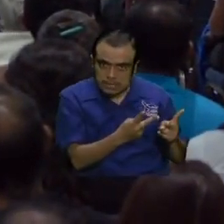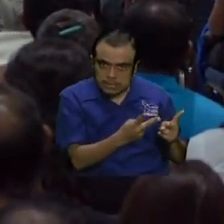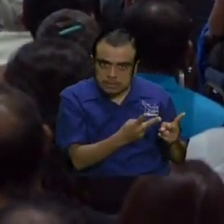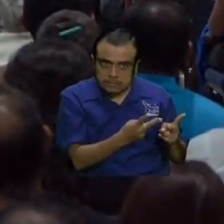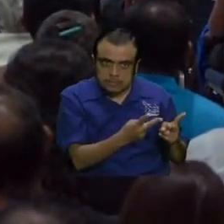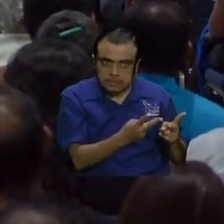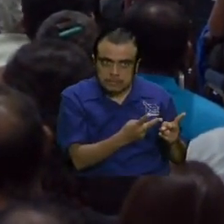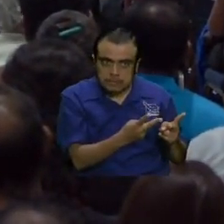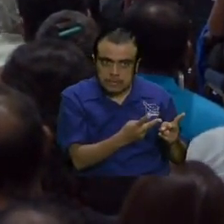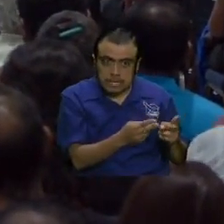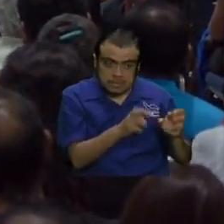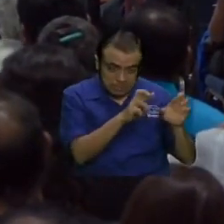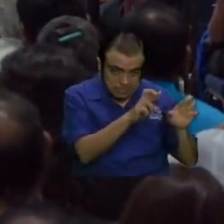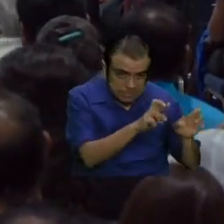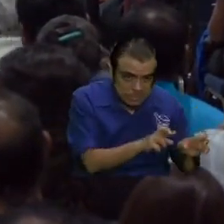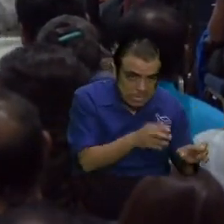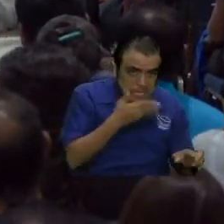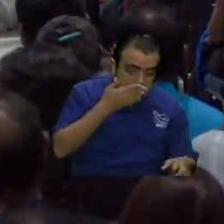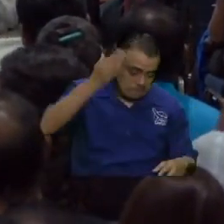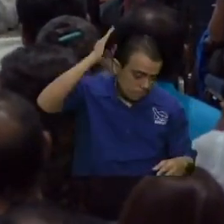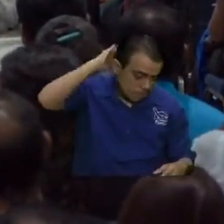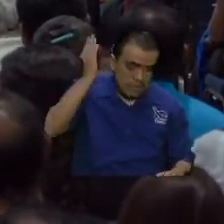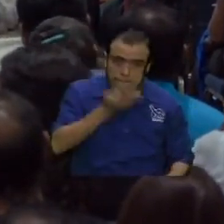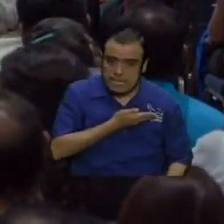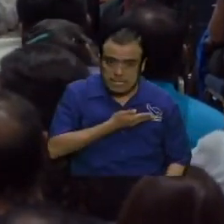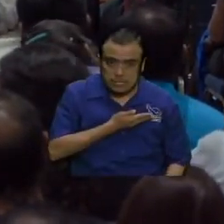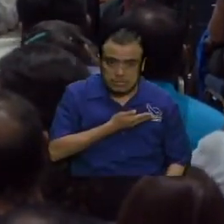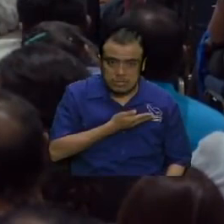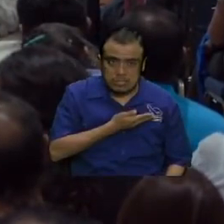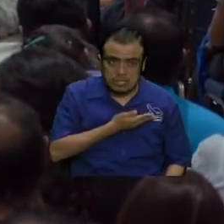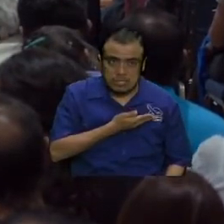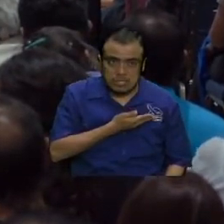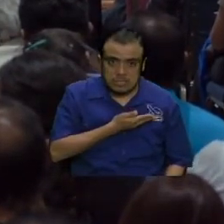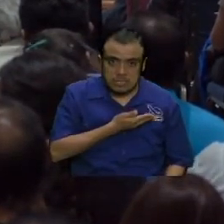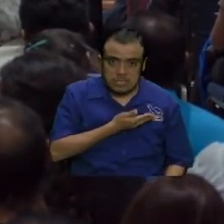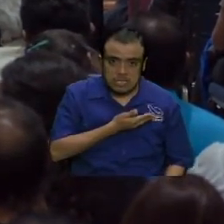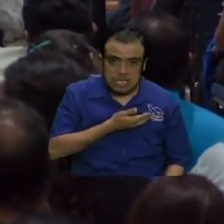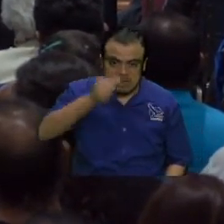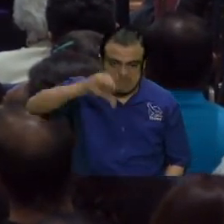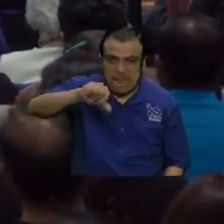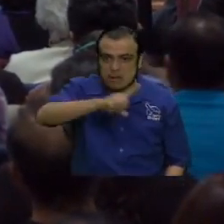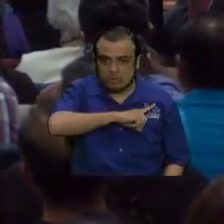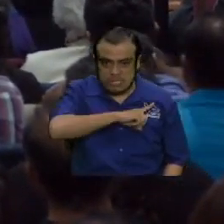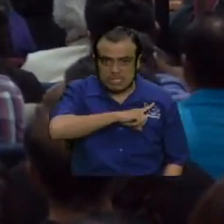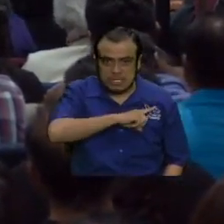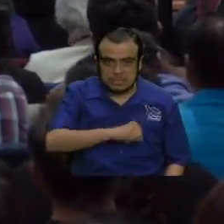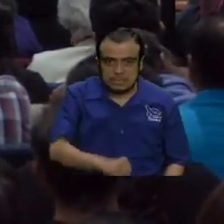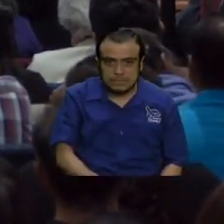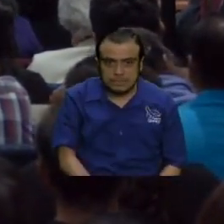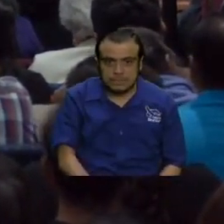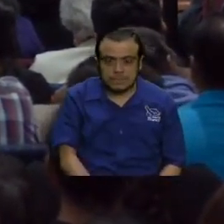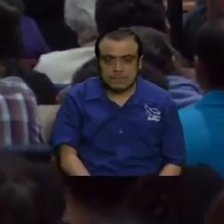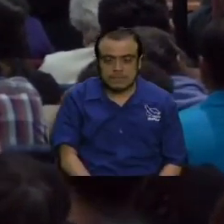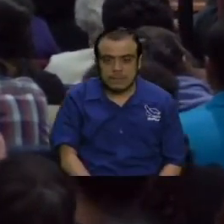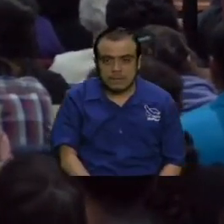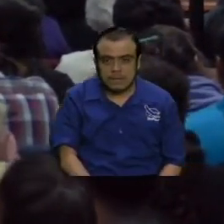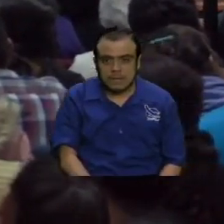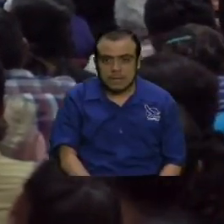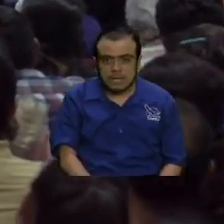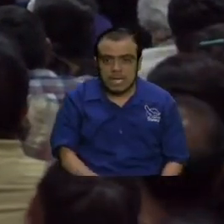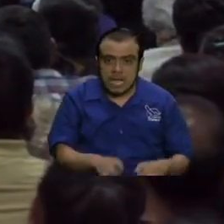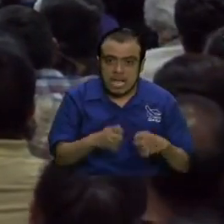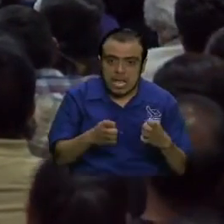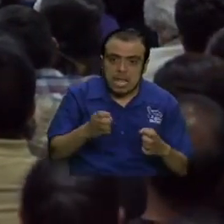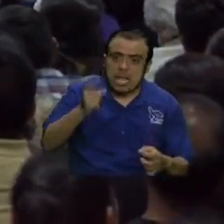aquellos que son hipócritas, mentirosos y tienen que autorizar la conciencia. Entonces, ahora el Señor